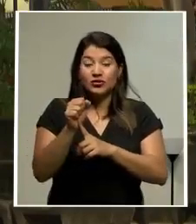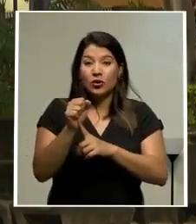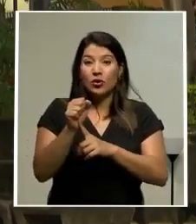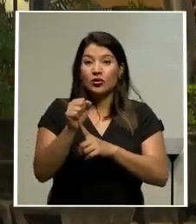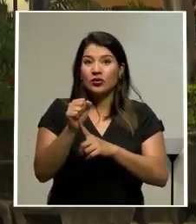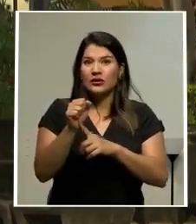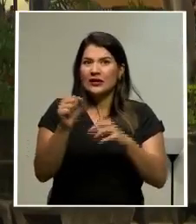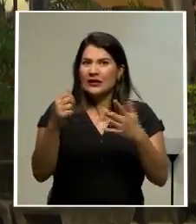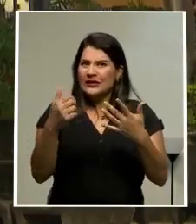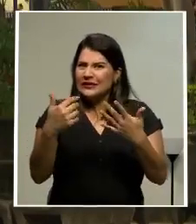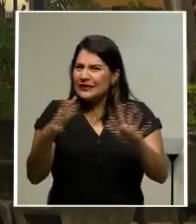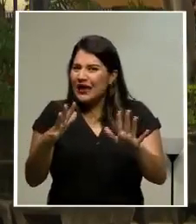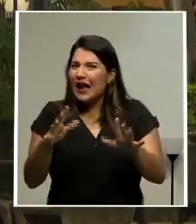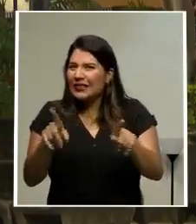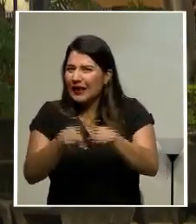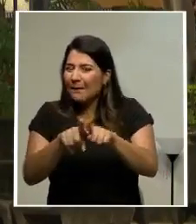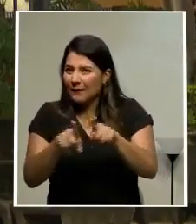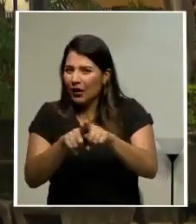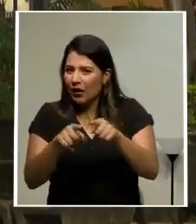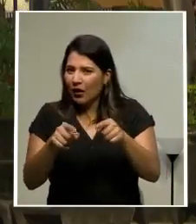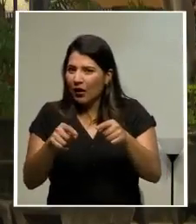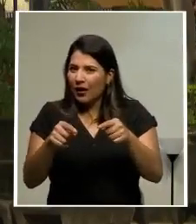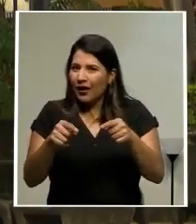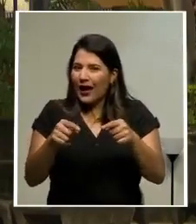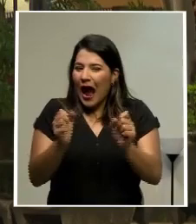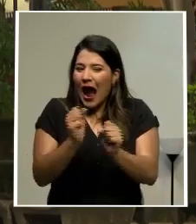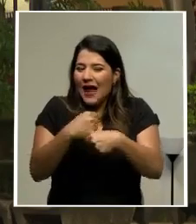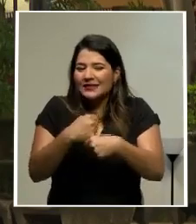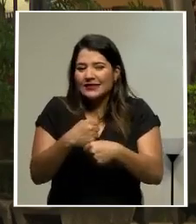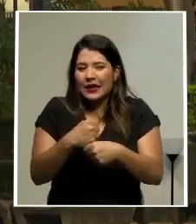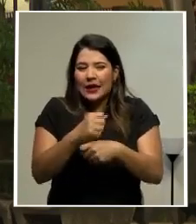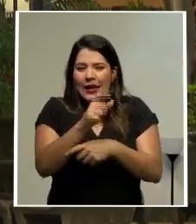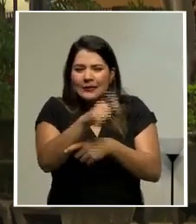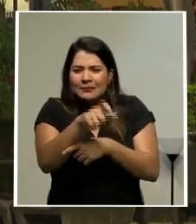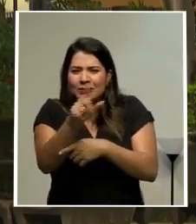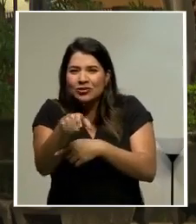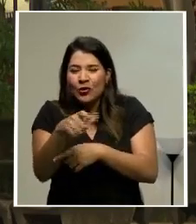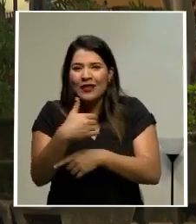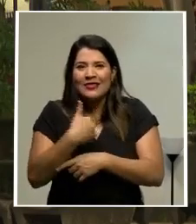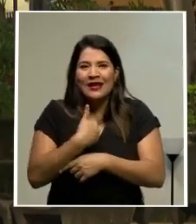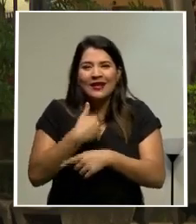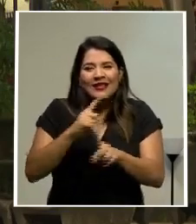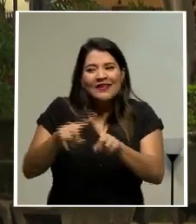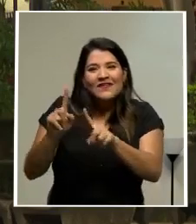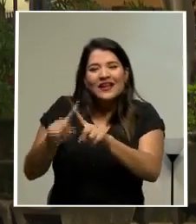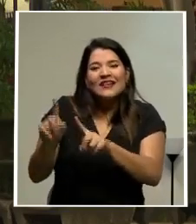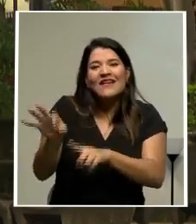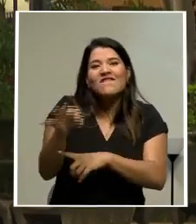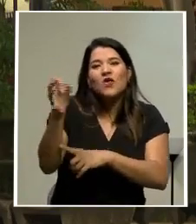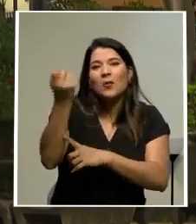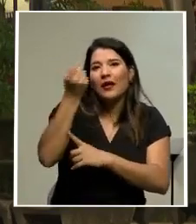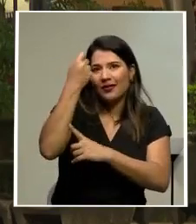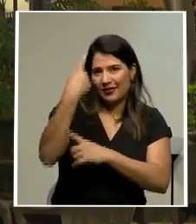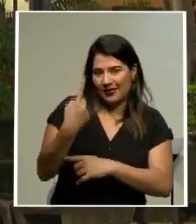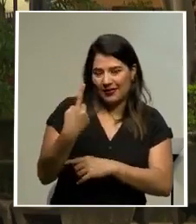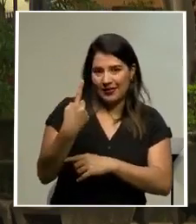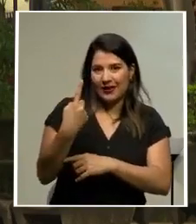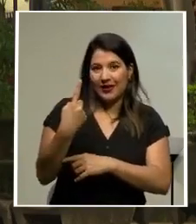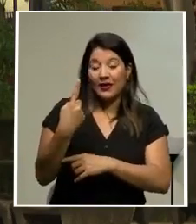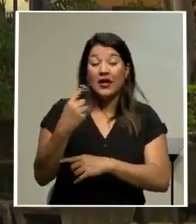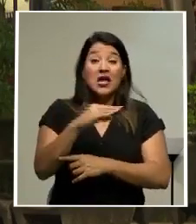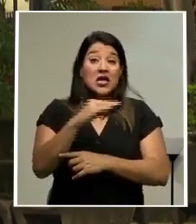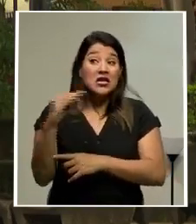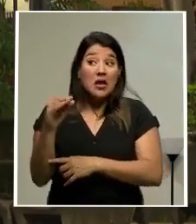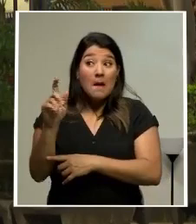choques en las interpretaciones. Eso es lo que generan prácticamente las leyes interpretaciones. Y los constitucionalistas